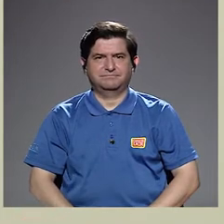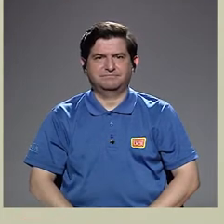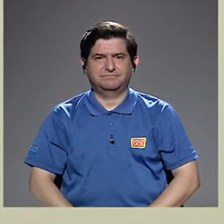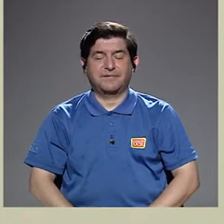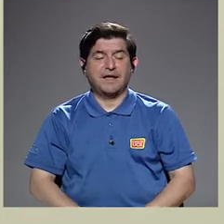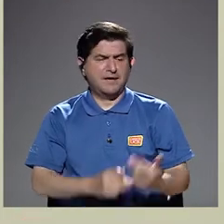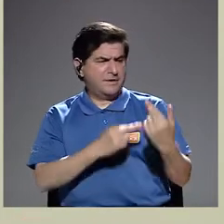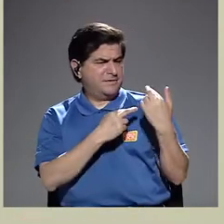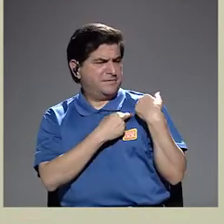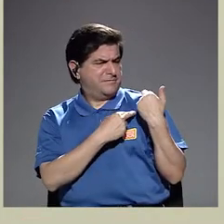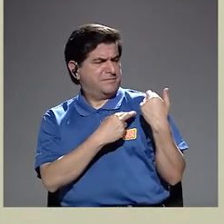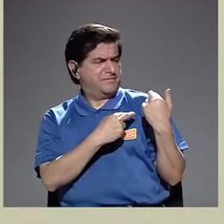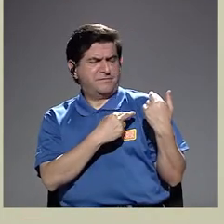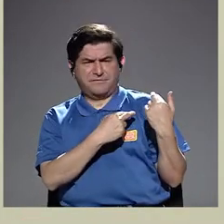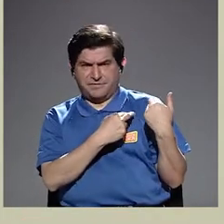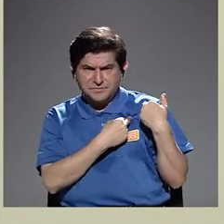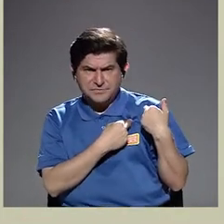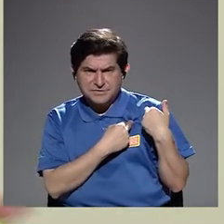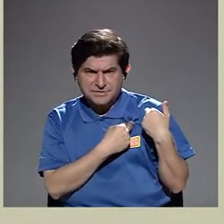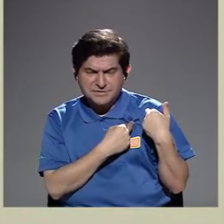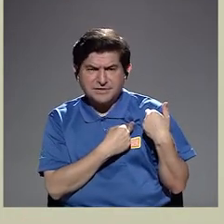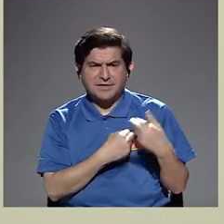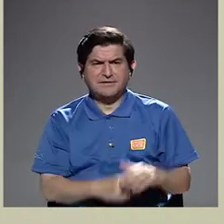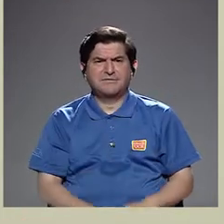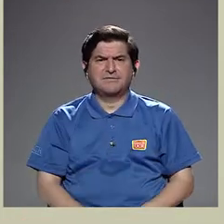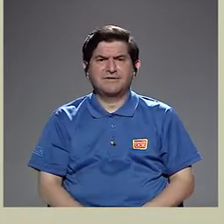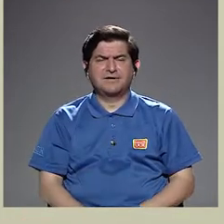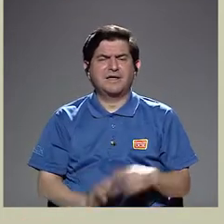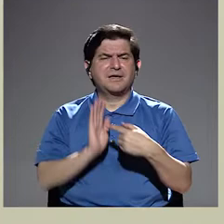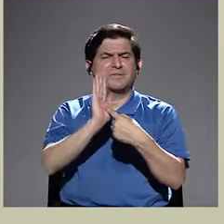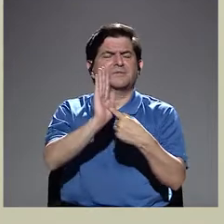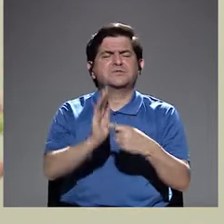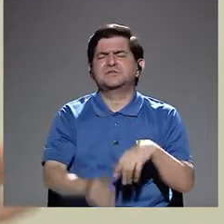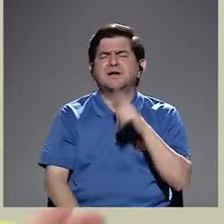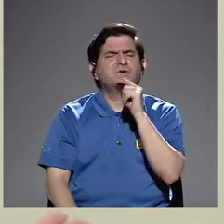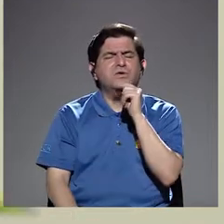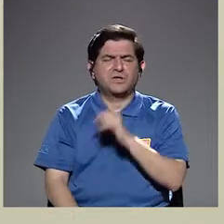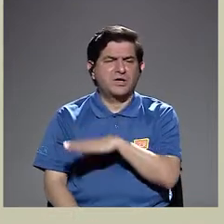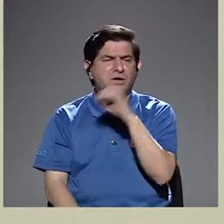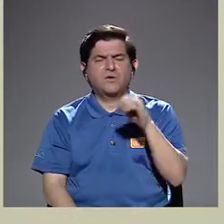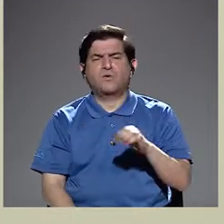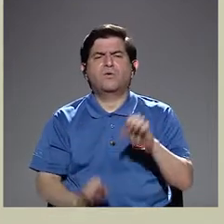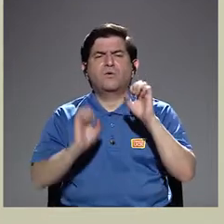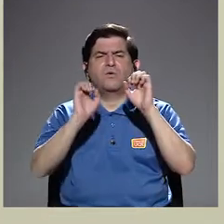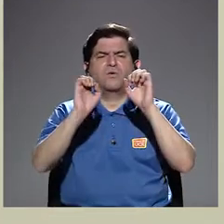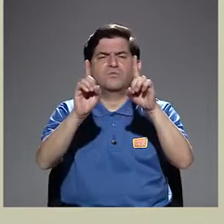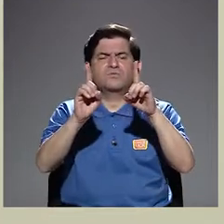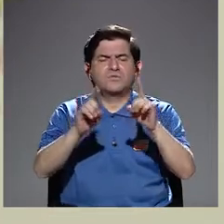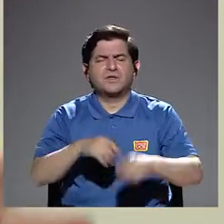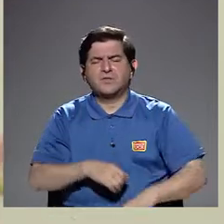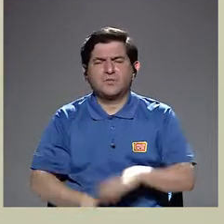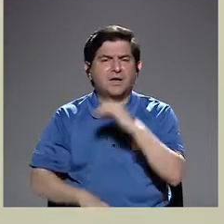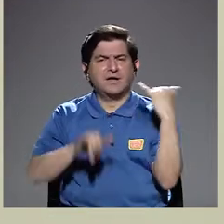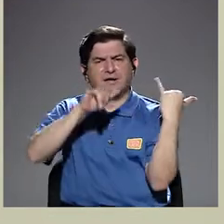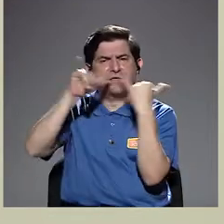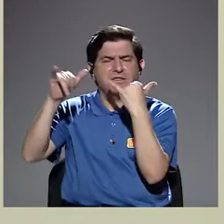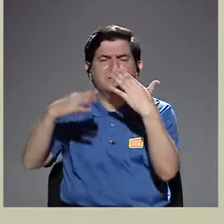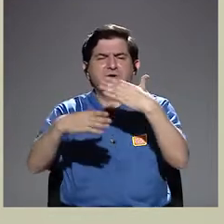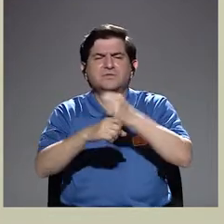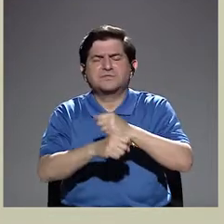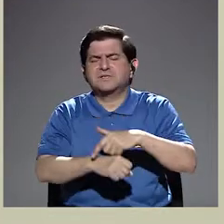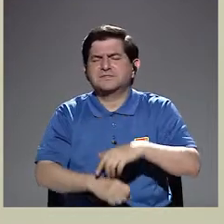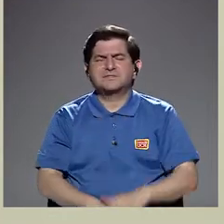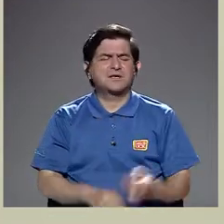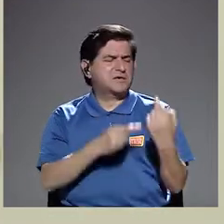responsables de poder hacer ver esto, de poder educar, de poder denunciar incluso,